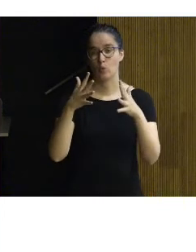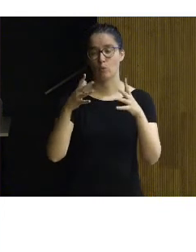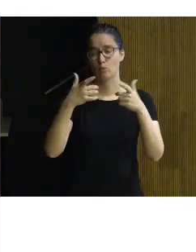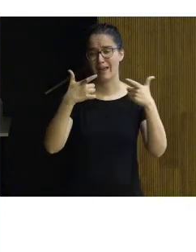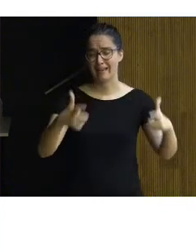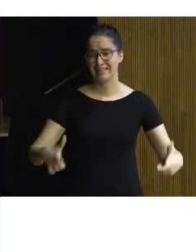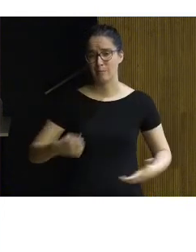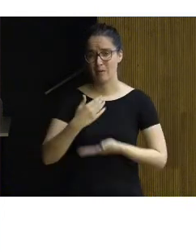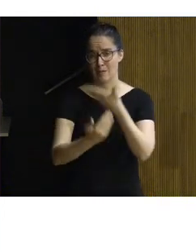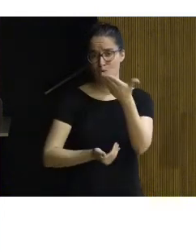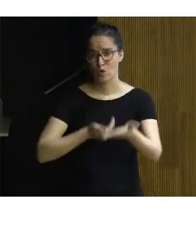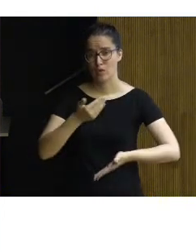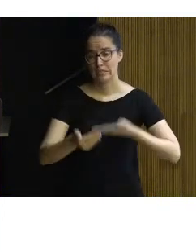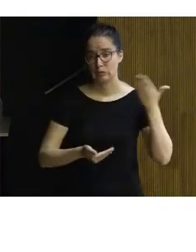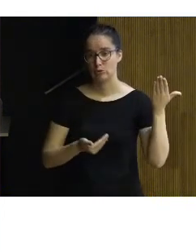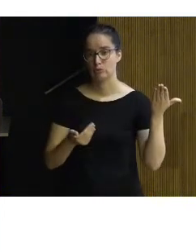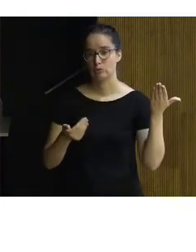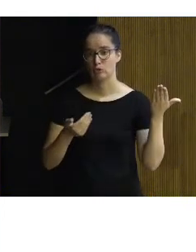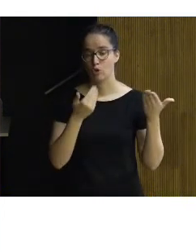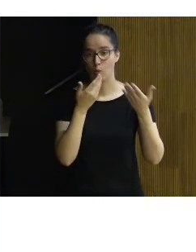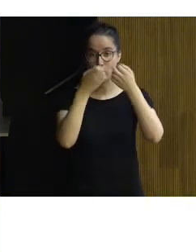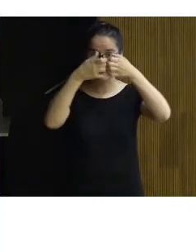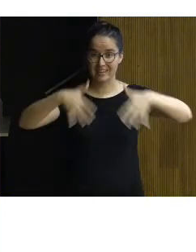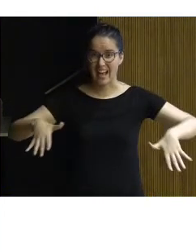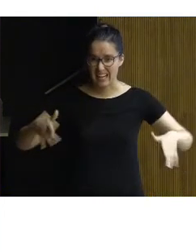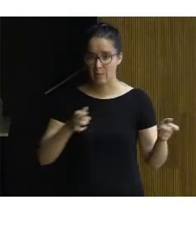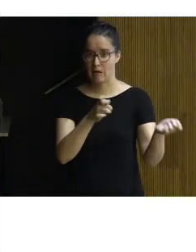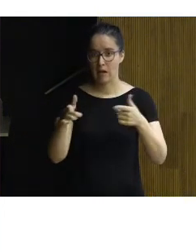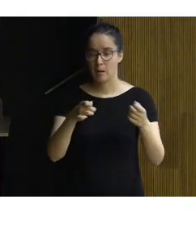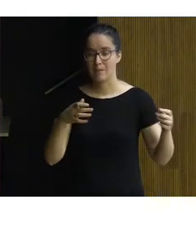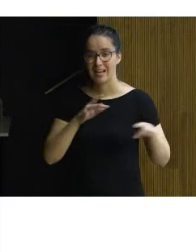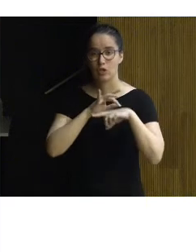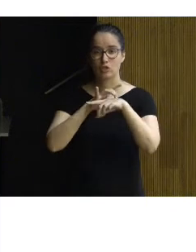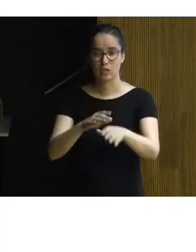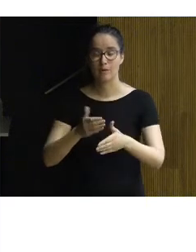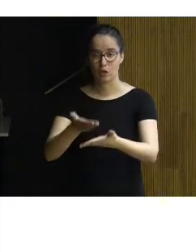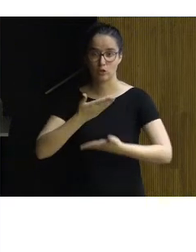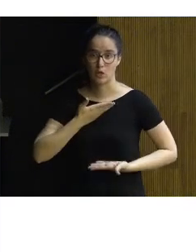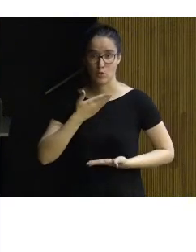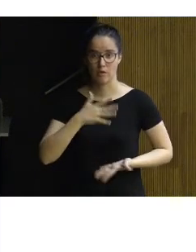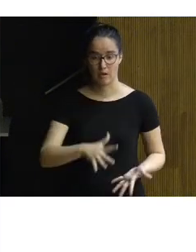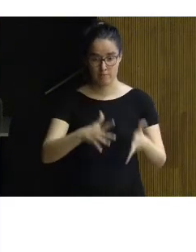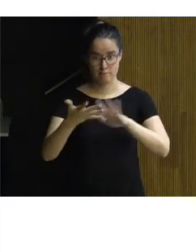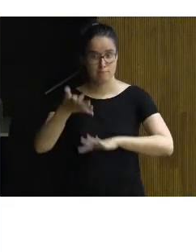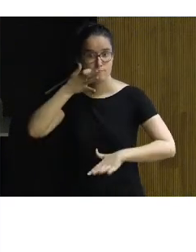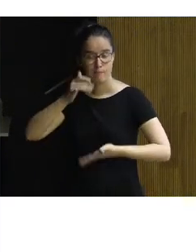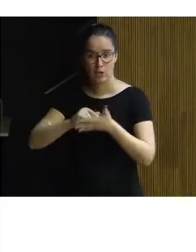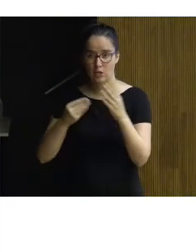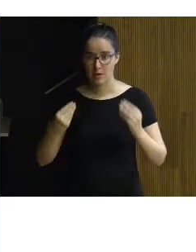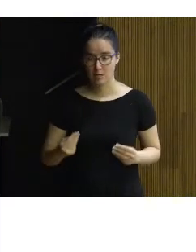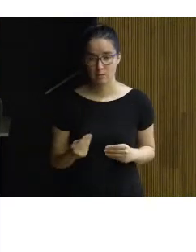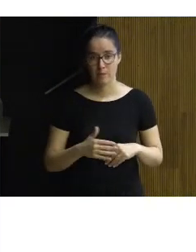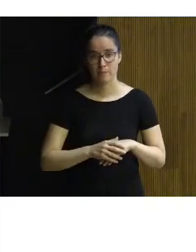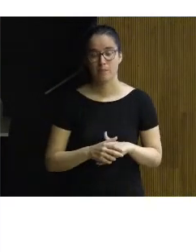en principio pretendía ser un diagrama de flujos que nos guiase a lo largo de la aplicación de esta metodología